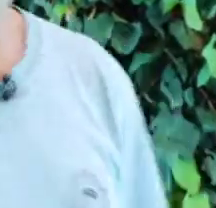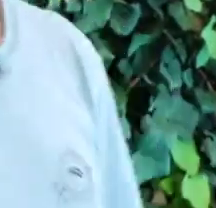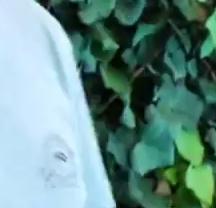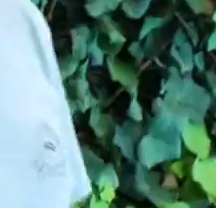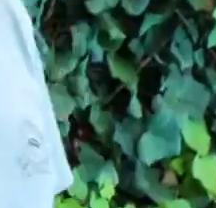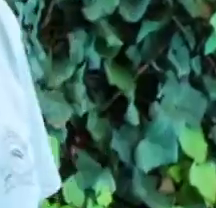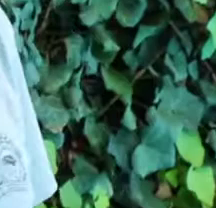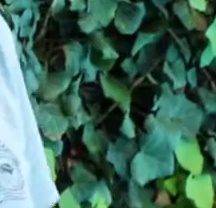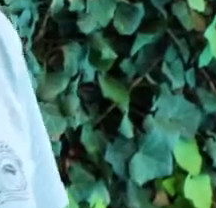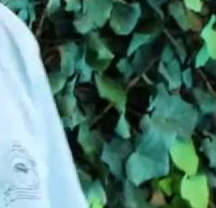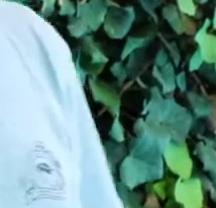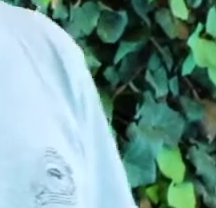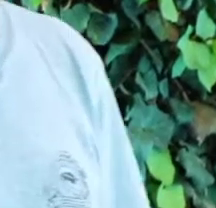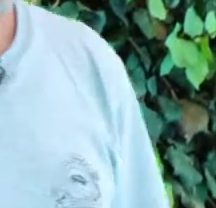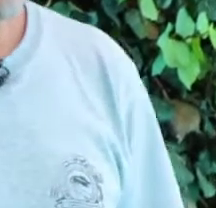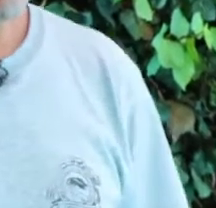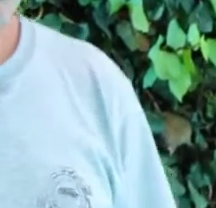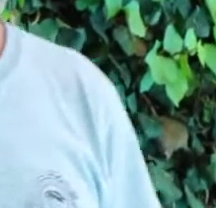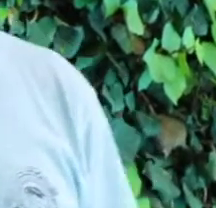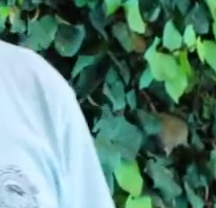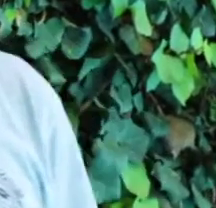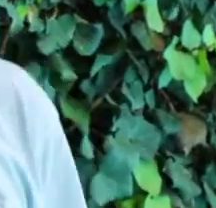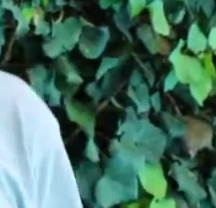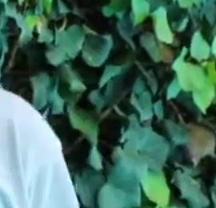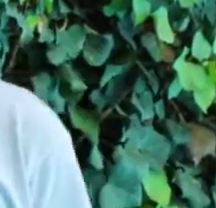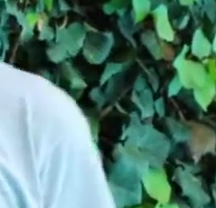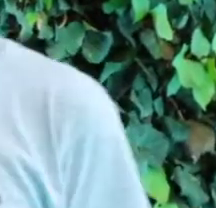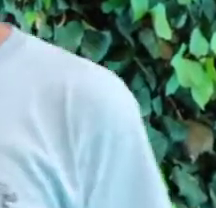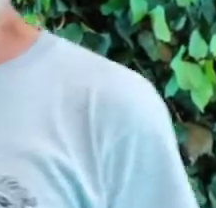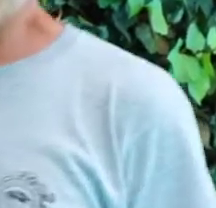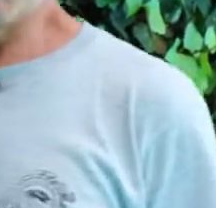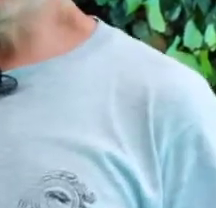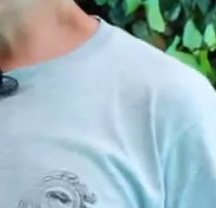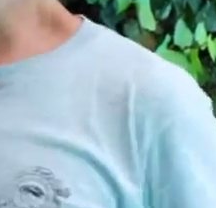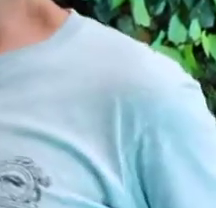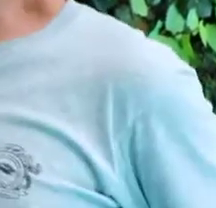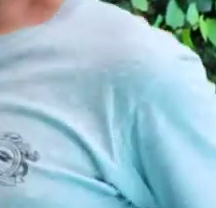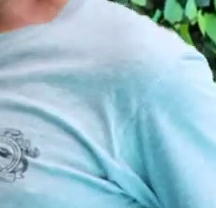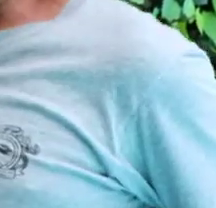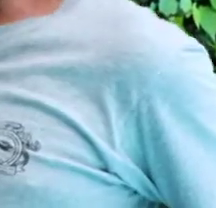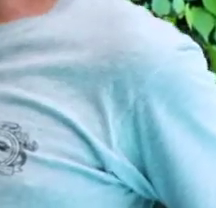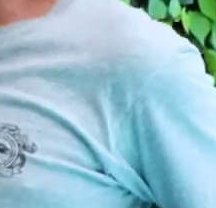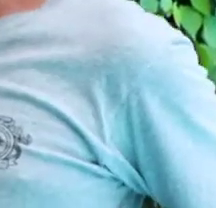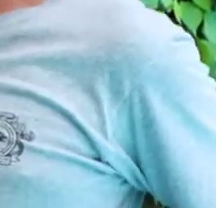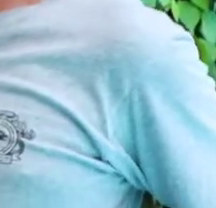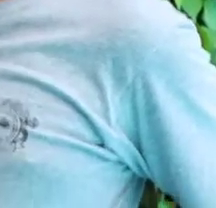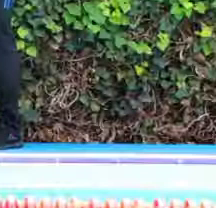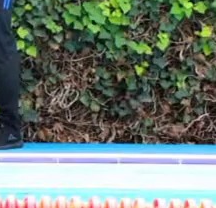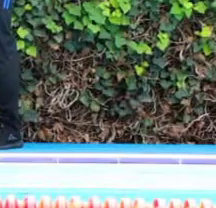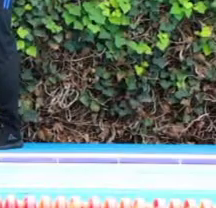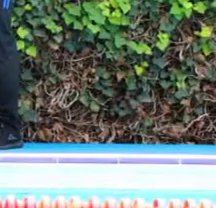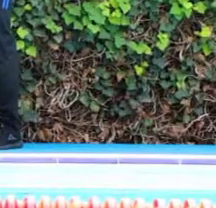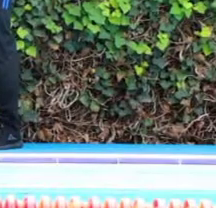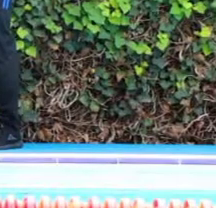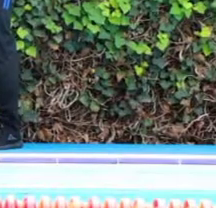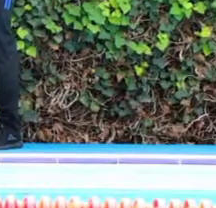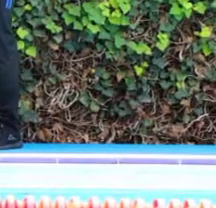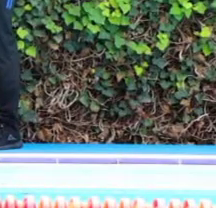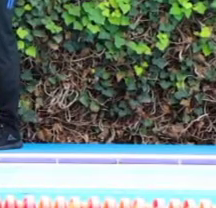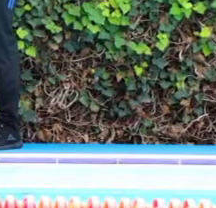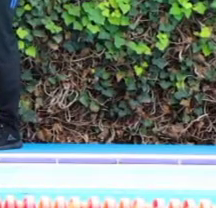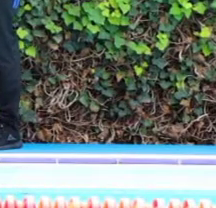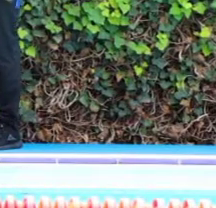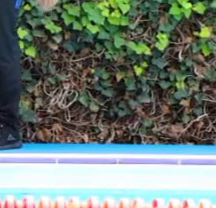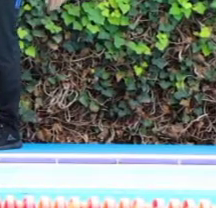Nos vamos a acostar y nos vamos a poner boca arriba poniendo los codos en el suelo